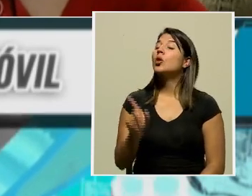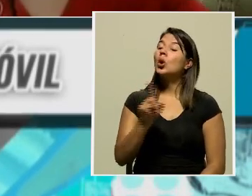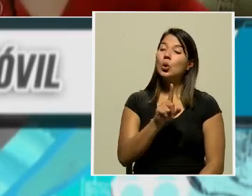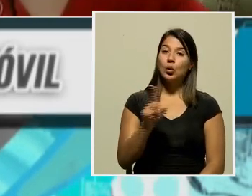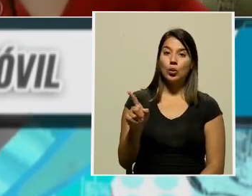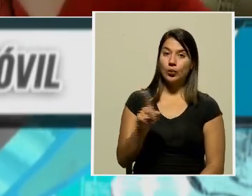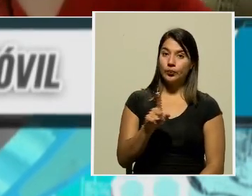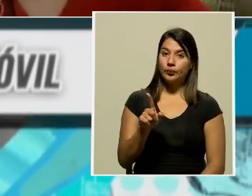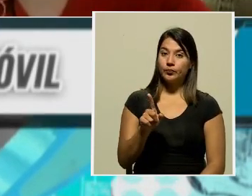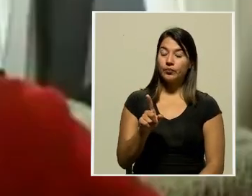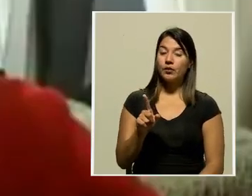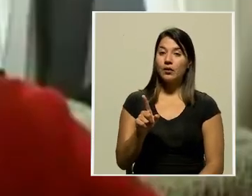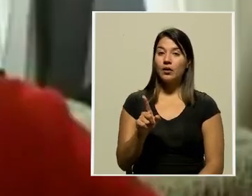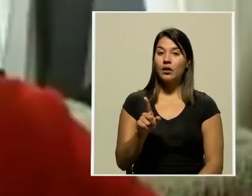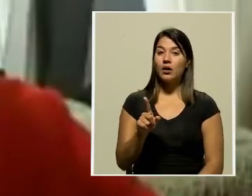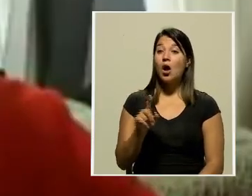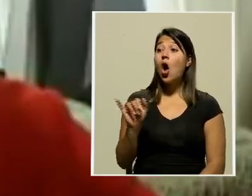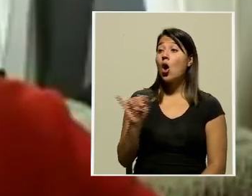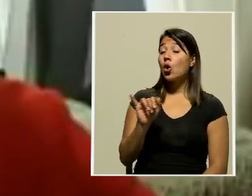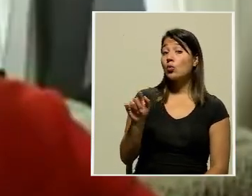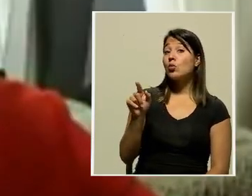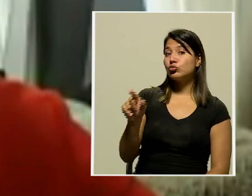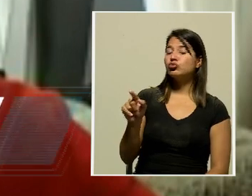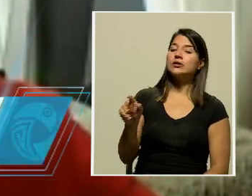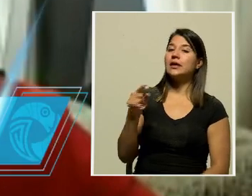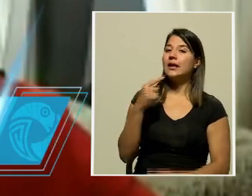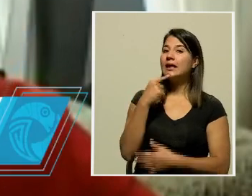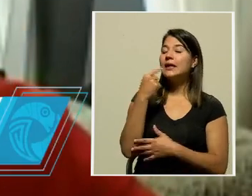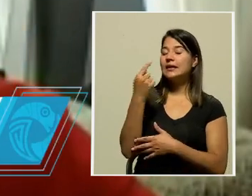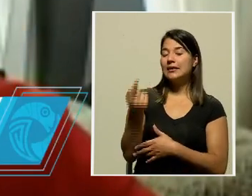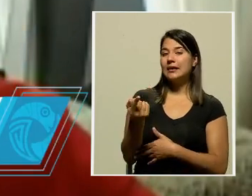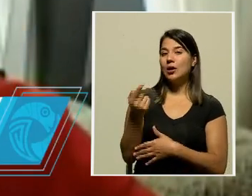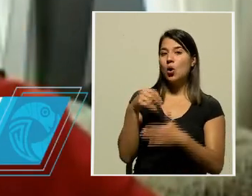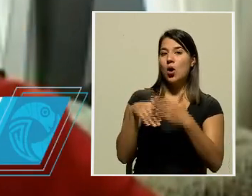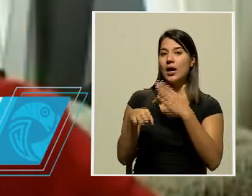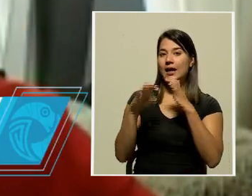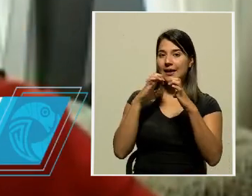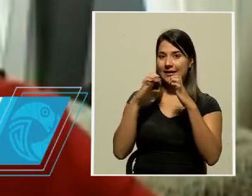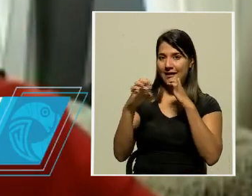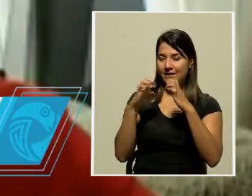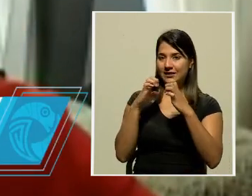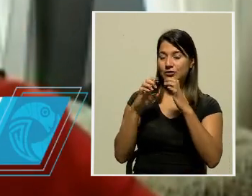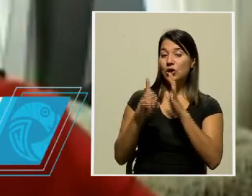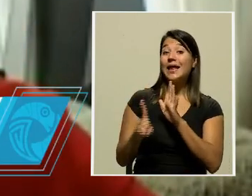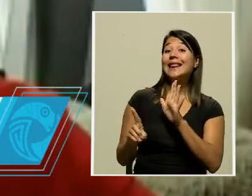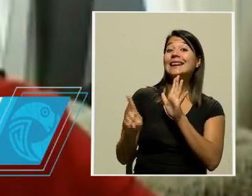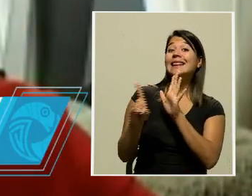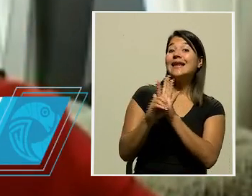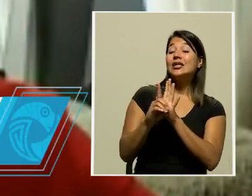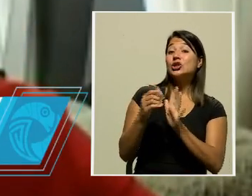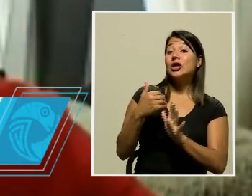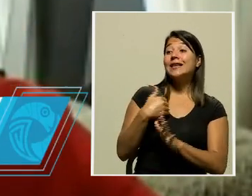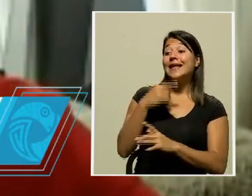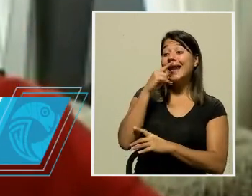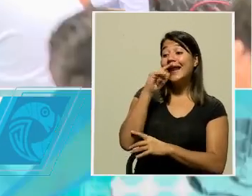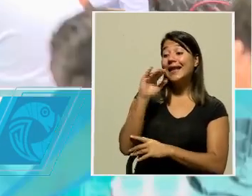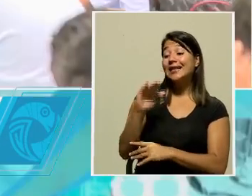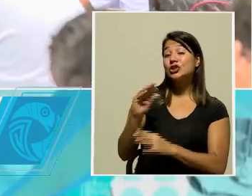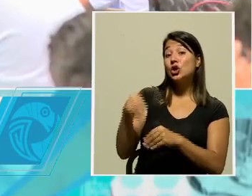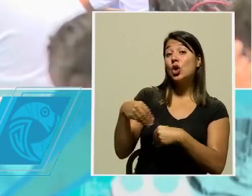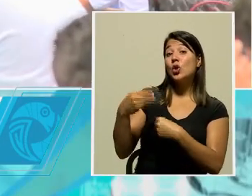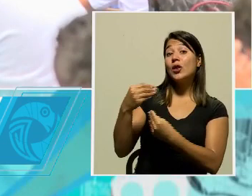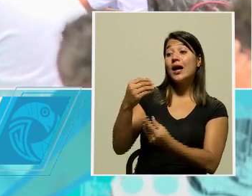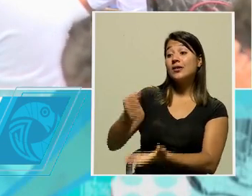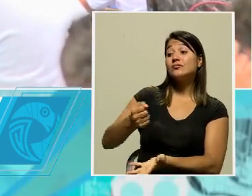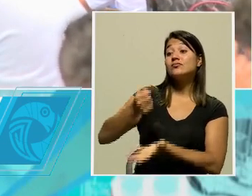No, como bien ustedes lo detallaron en la entrevista, el derecho del paquete de alimentación es algo